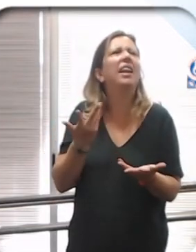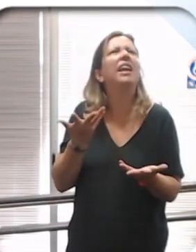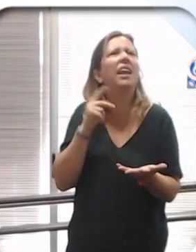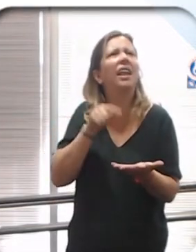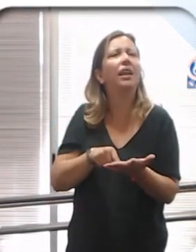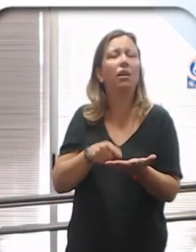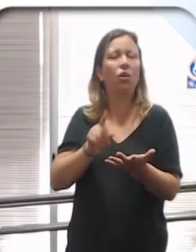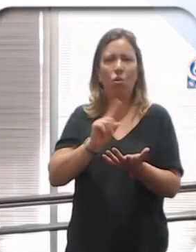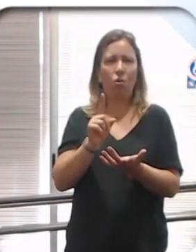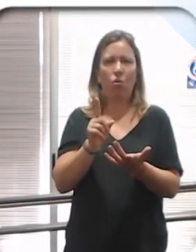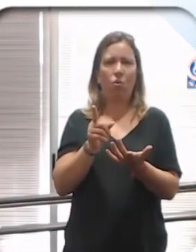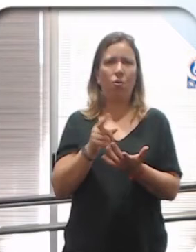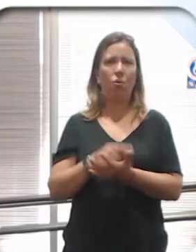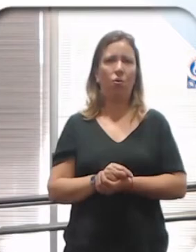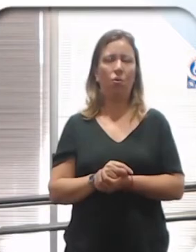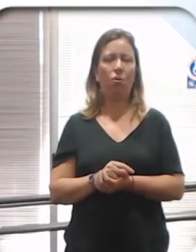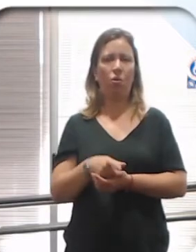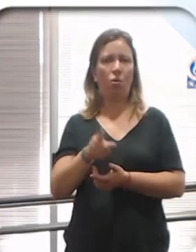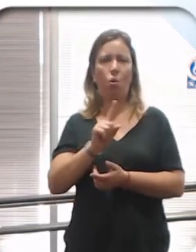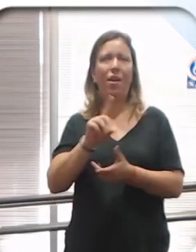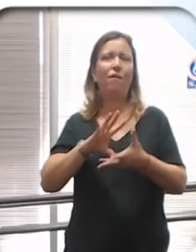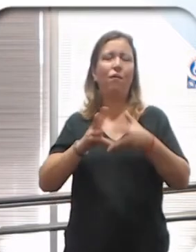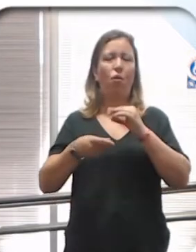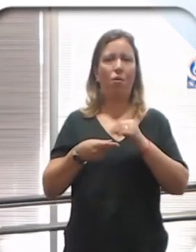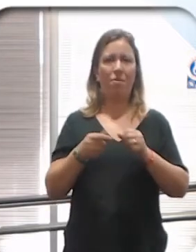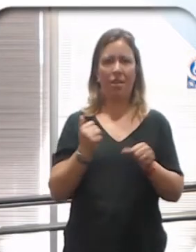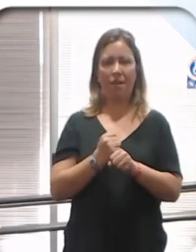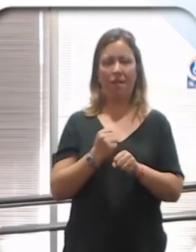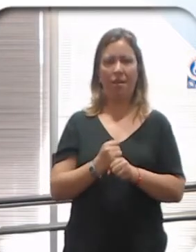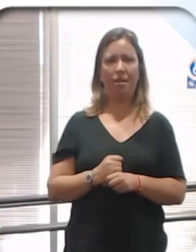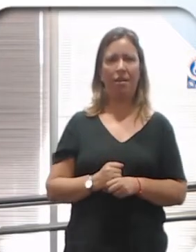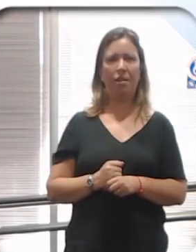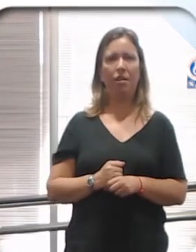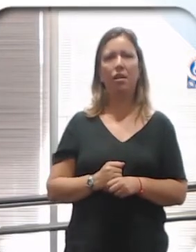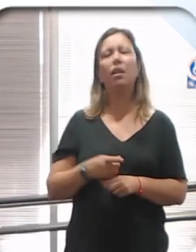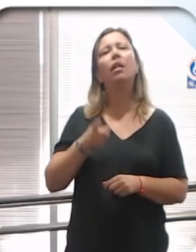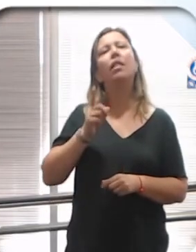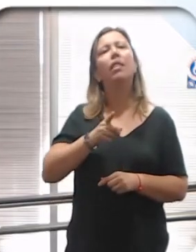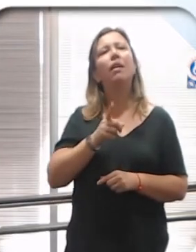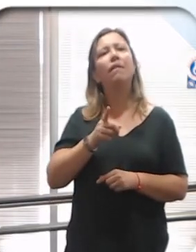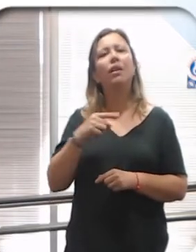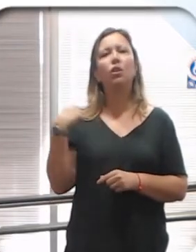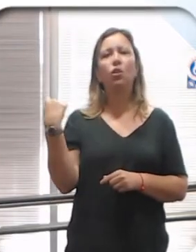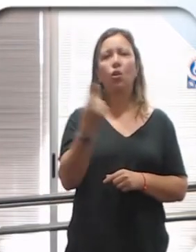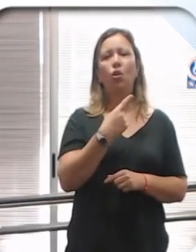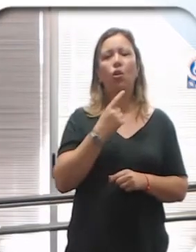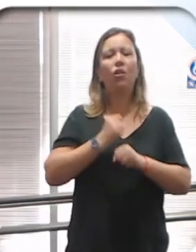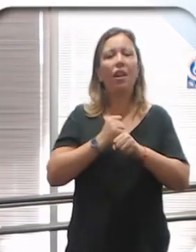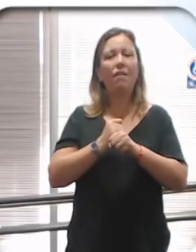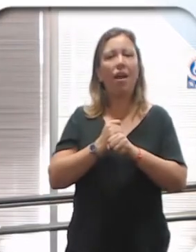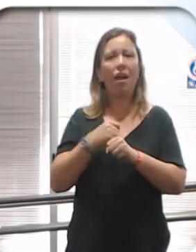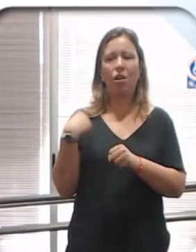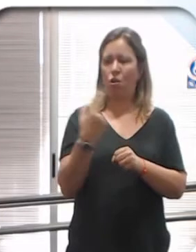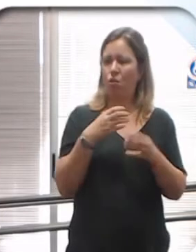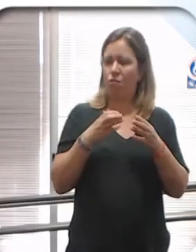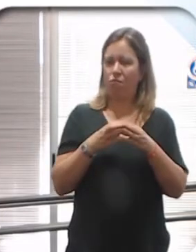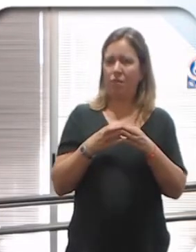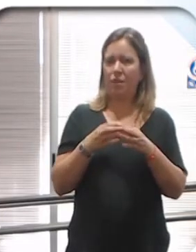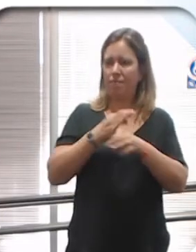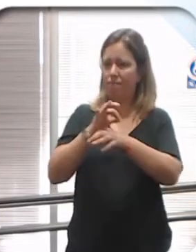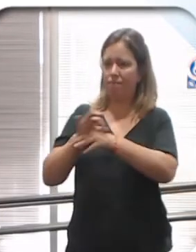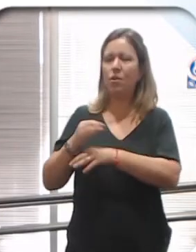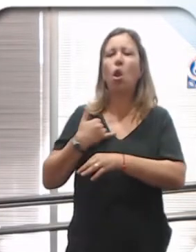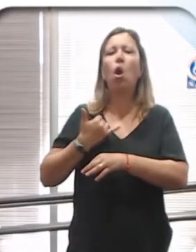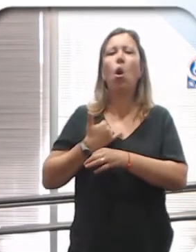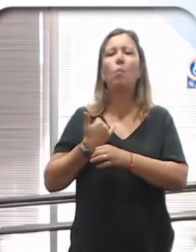No, no es aquí. No, esa no es la forma. Entonces tenemos que, ante todo, trabajar con nosotros mismos para